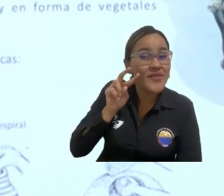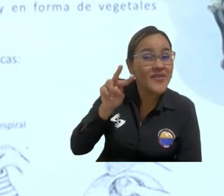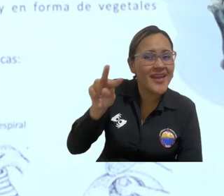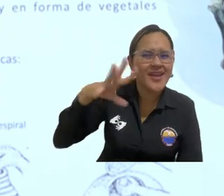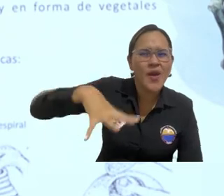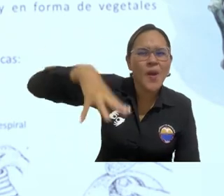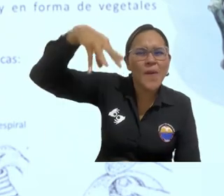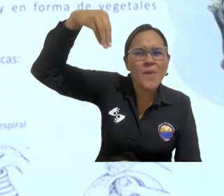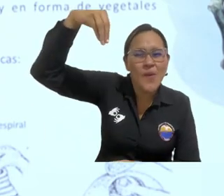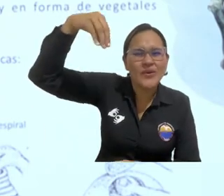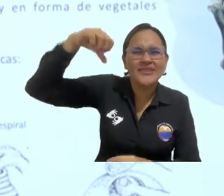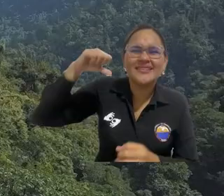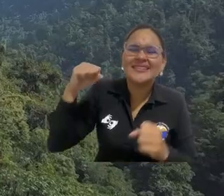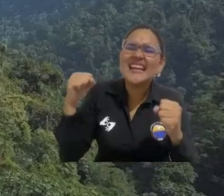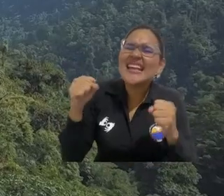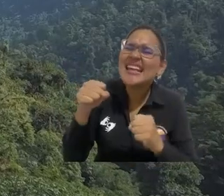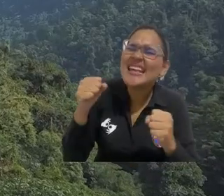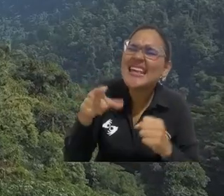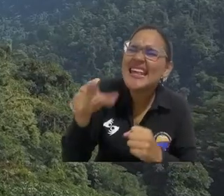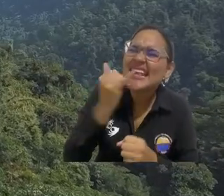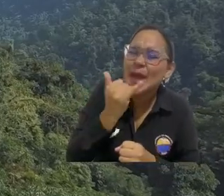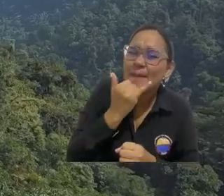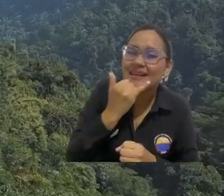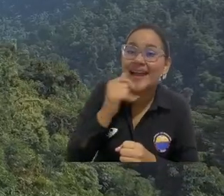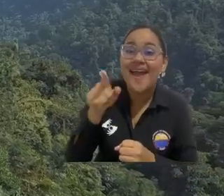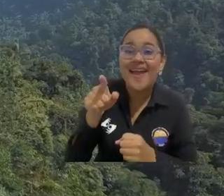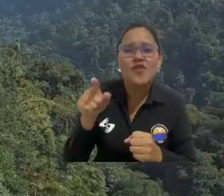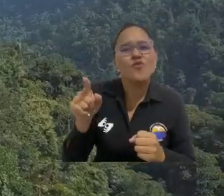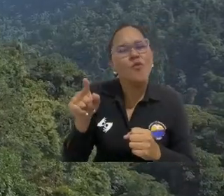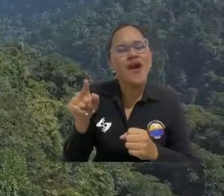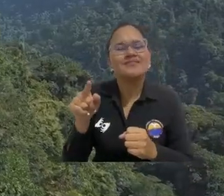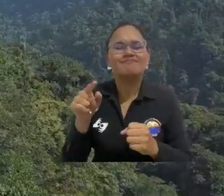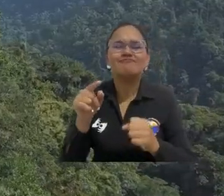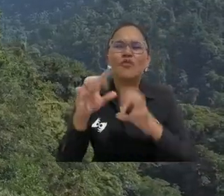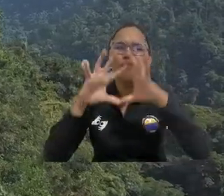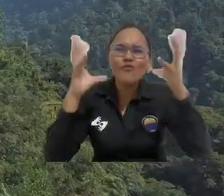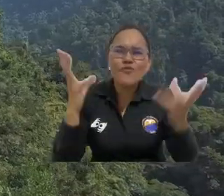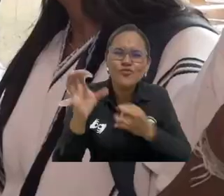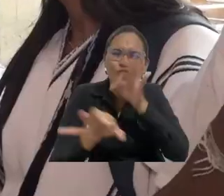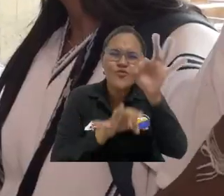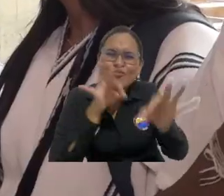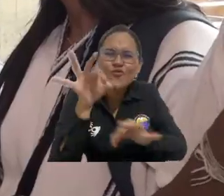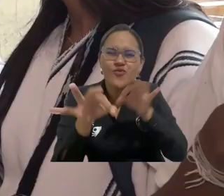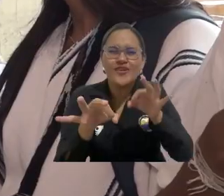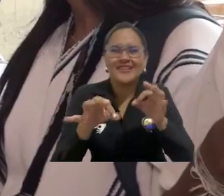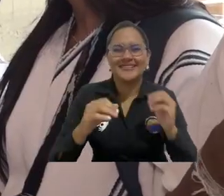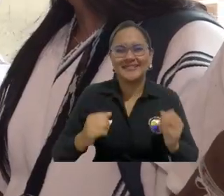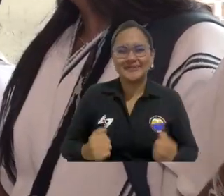la invitación es esa montaña que nos mira desde allá. Los guardianes del corazón del mundo los están esperando.